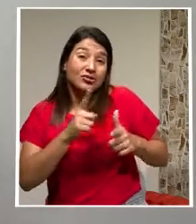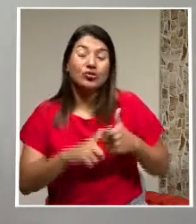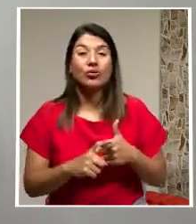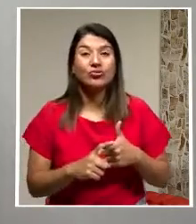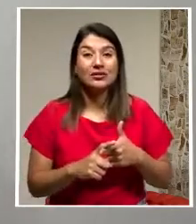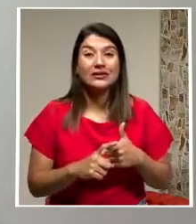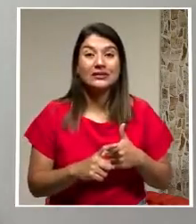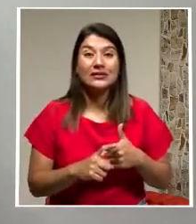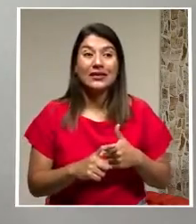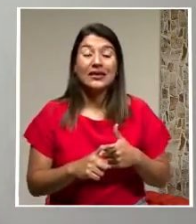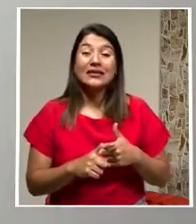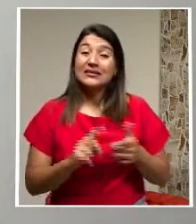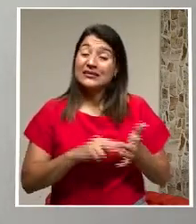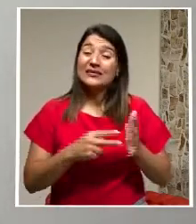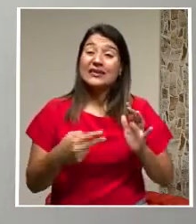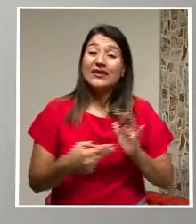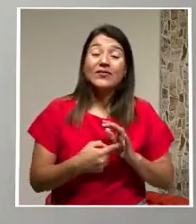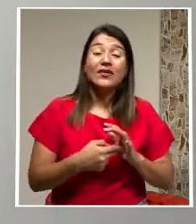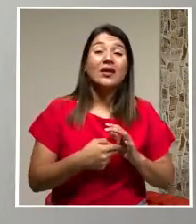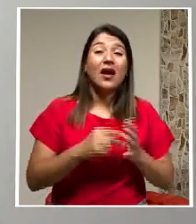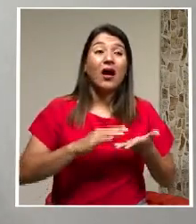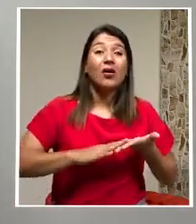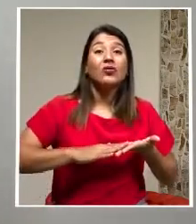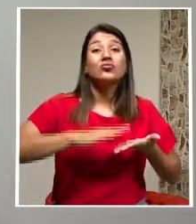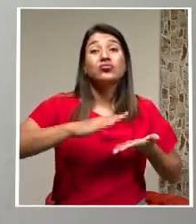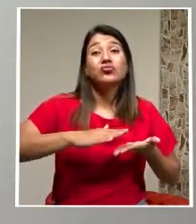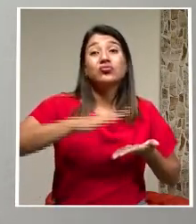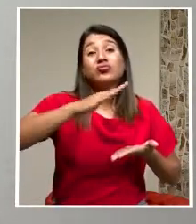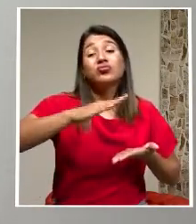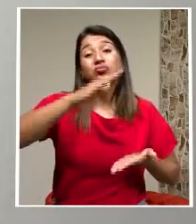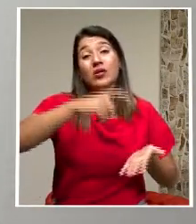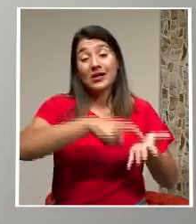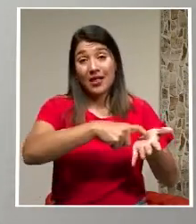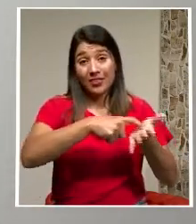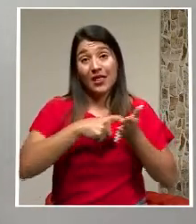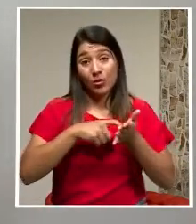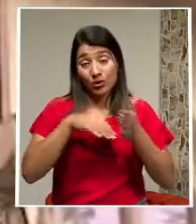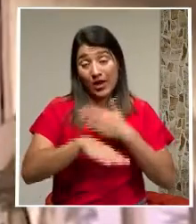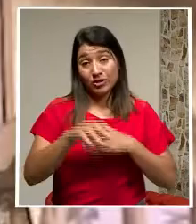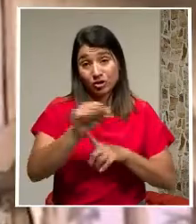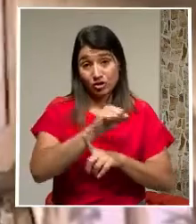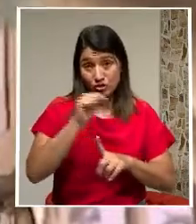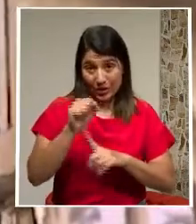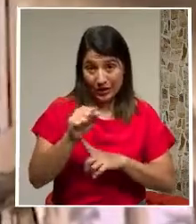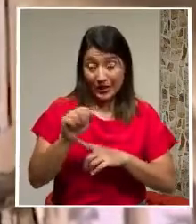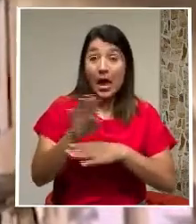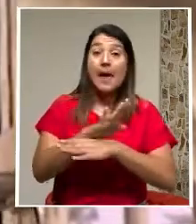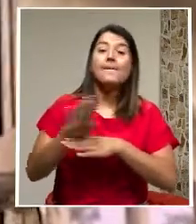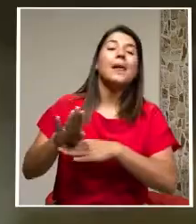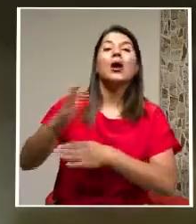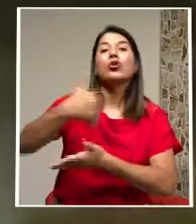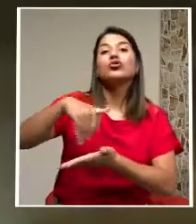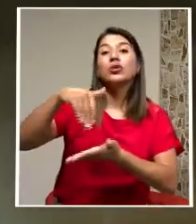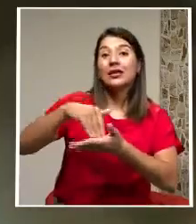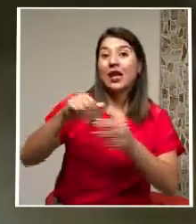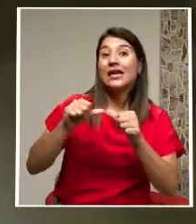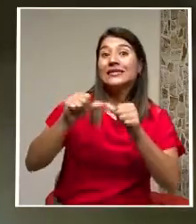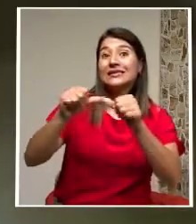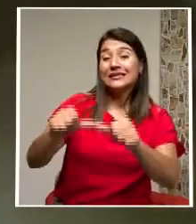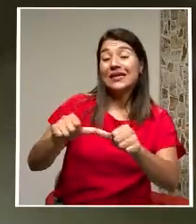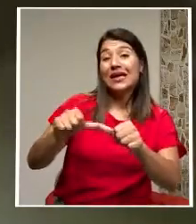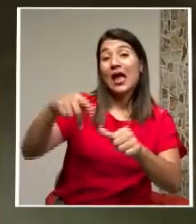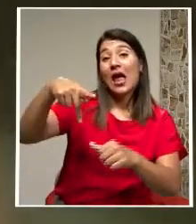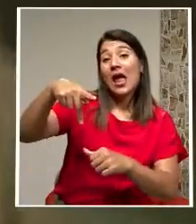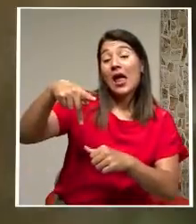En Una Tendencia De Aumento De La Deuda En La Sociedad El Banco Central Mantendrá La Tasa Política